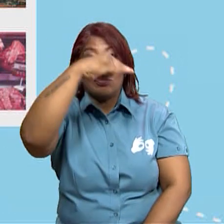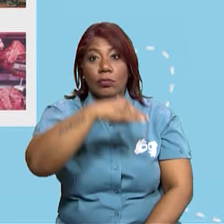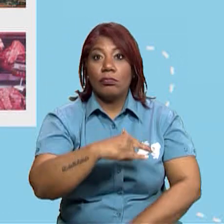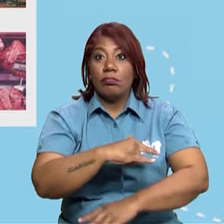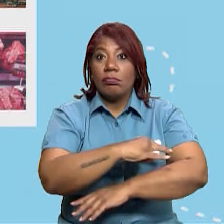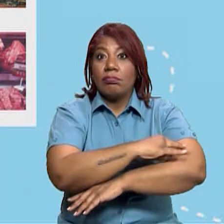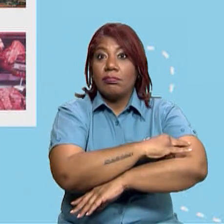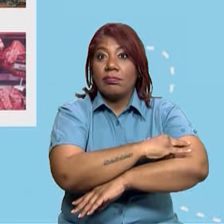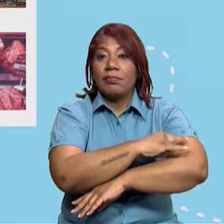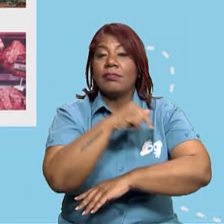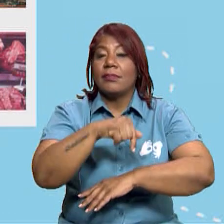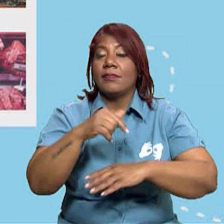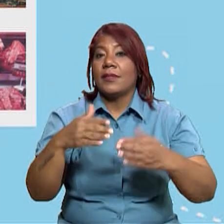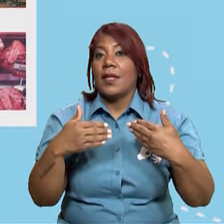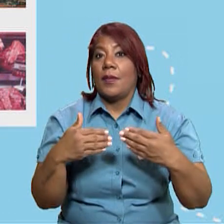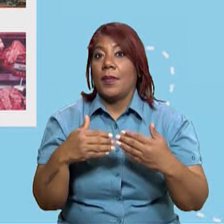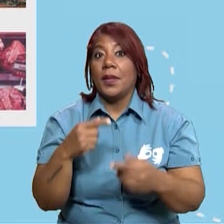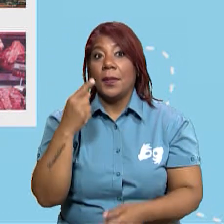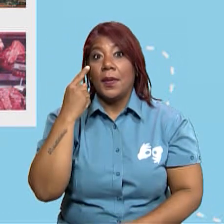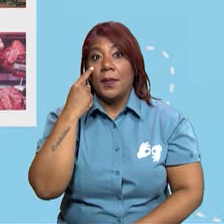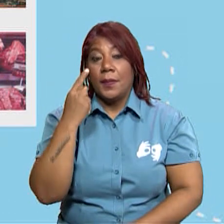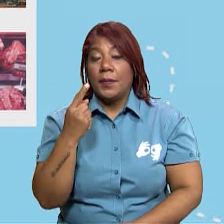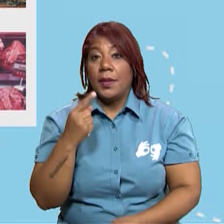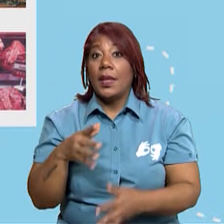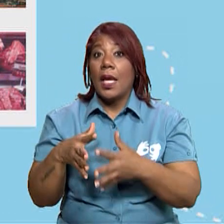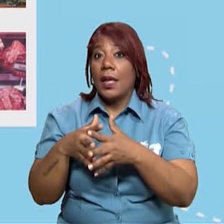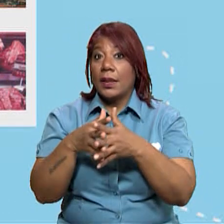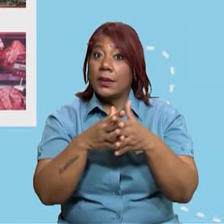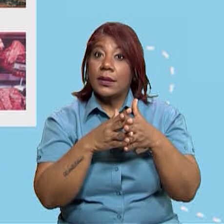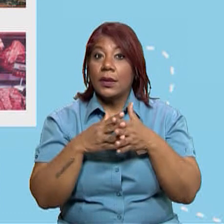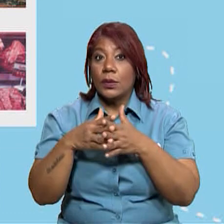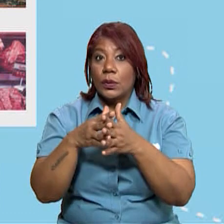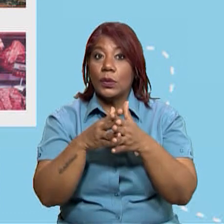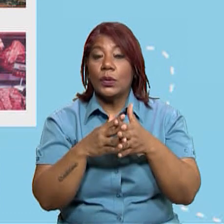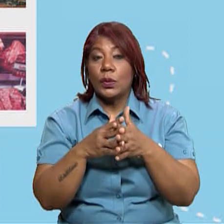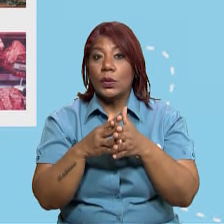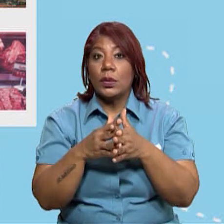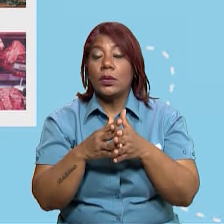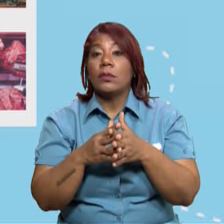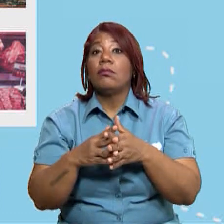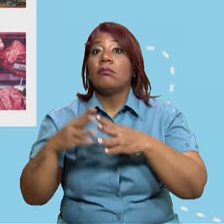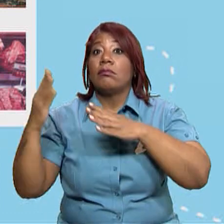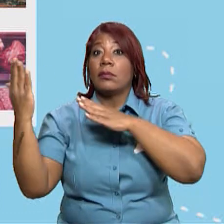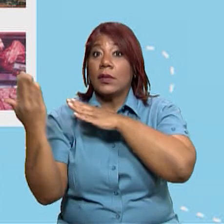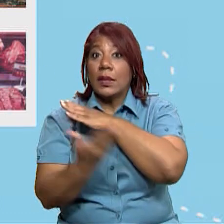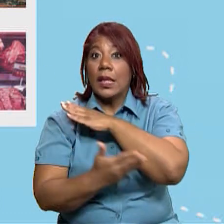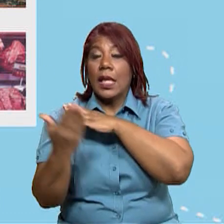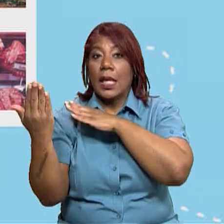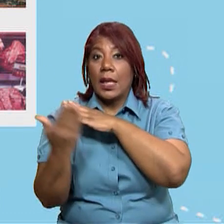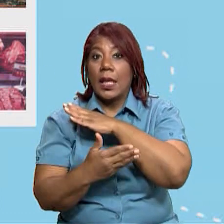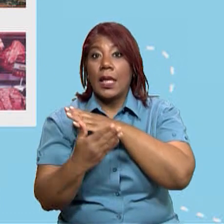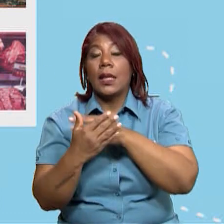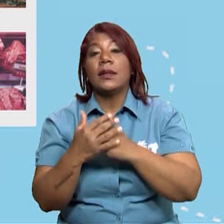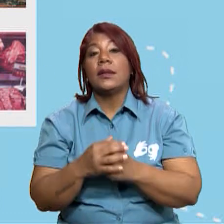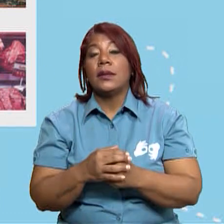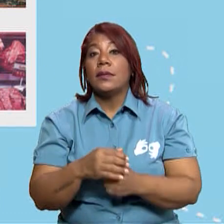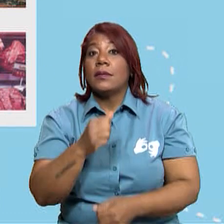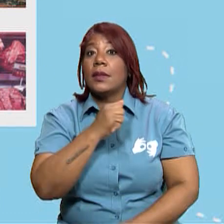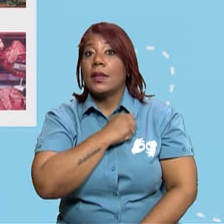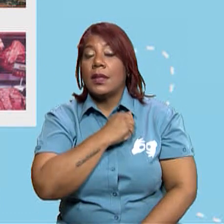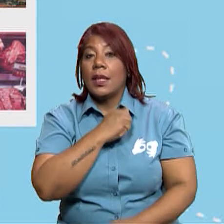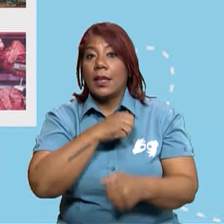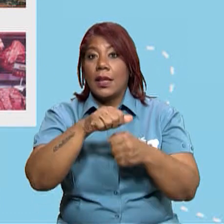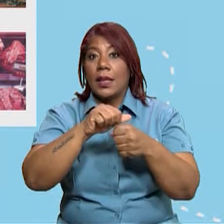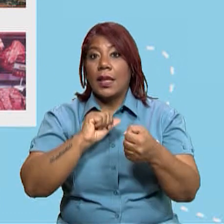necesitamos. Y por ejemplo, aquí tenemos que Estados Unidos, ¿cuál es? La caña, en Canadá, el